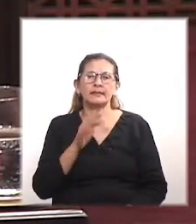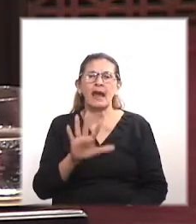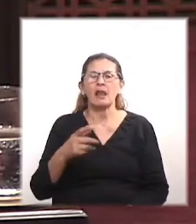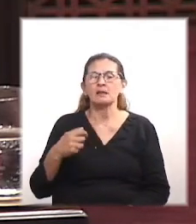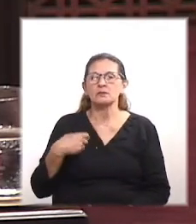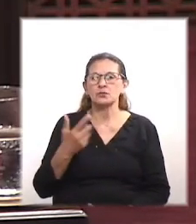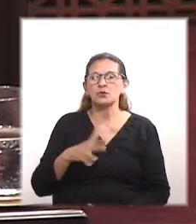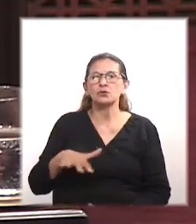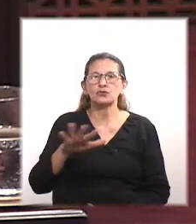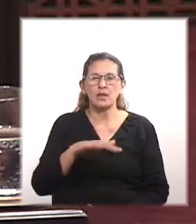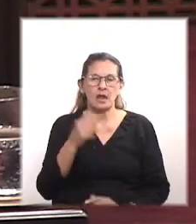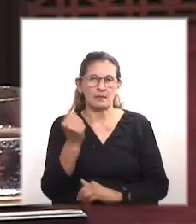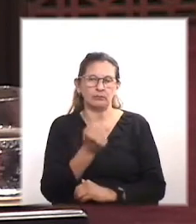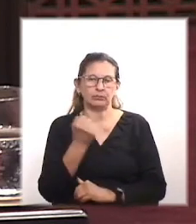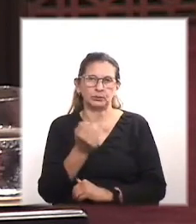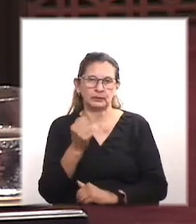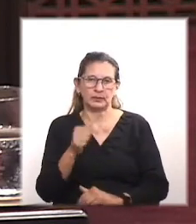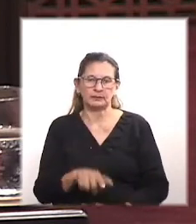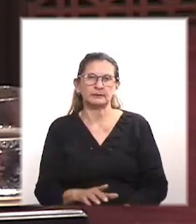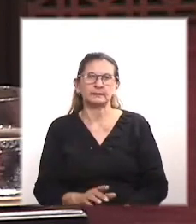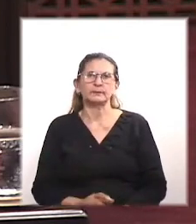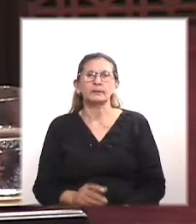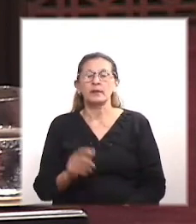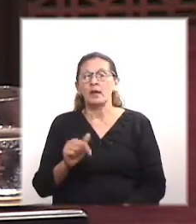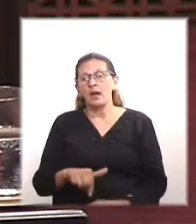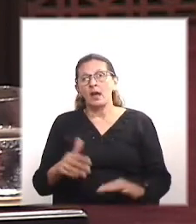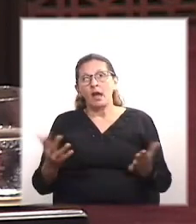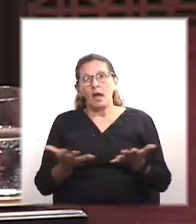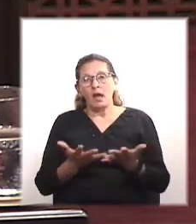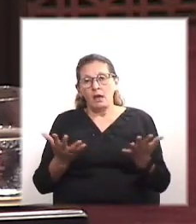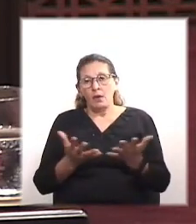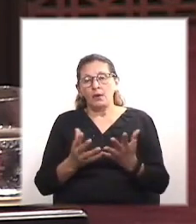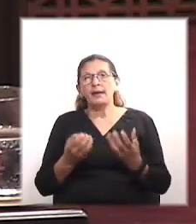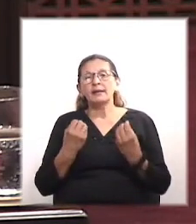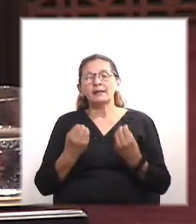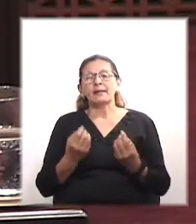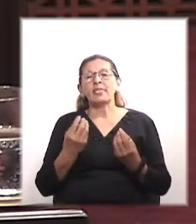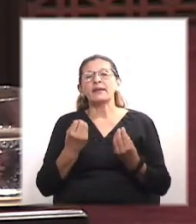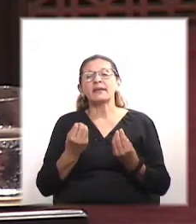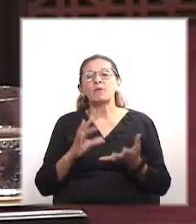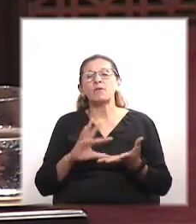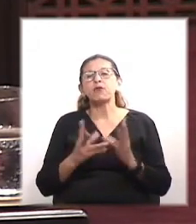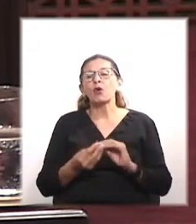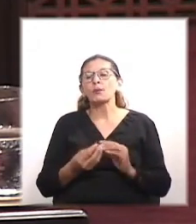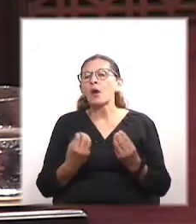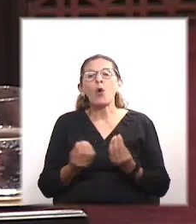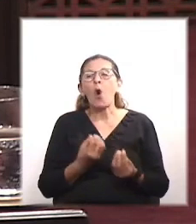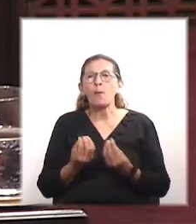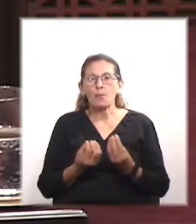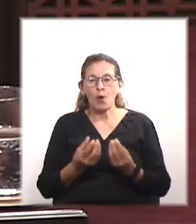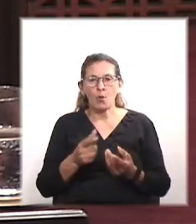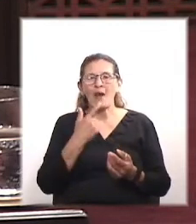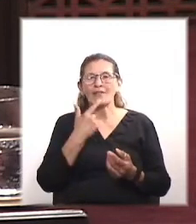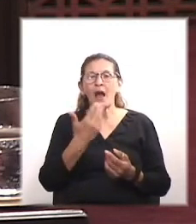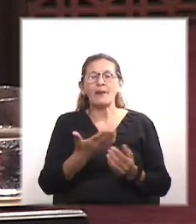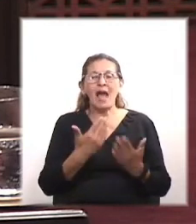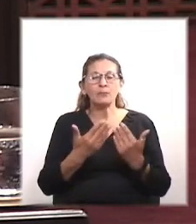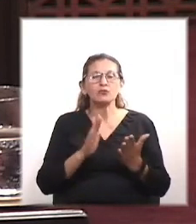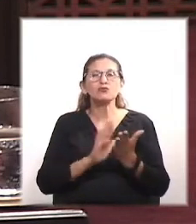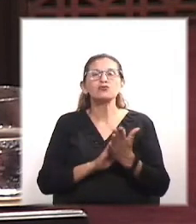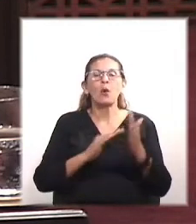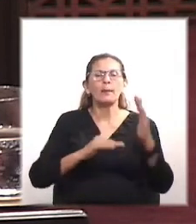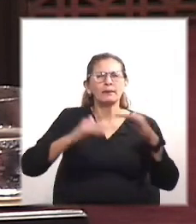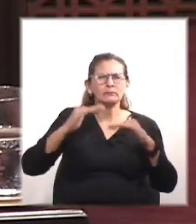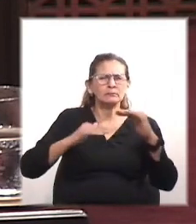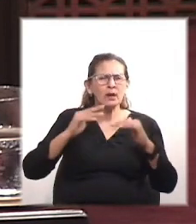social es sumamente importante. Ahora, ¿qué es lo que hay que tener en cuenta y de qué manera? Cuando hablamos de decibeles, tenemos